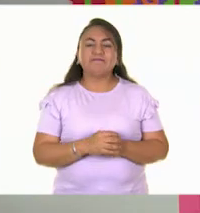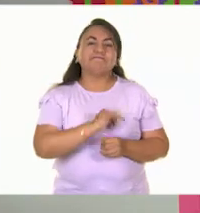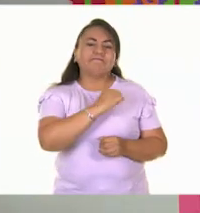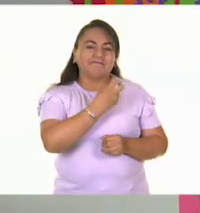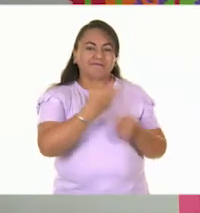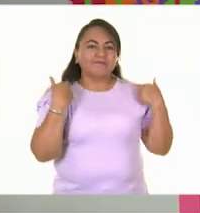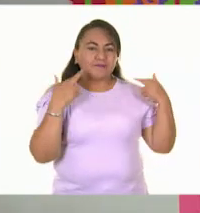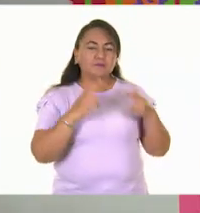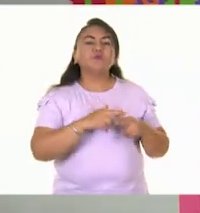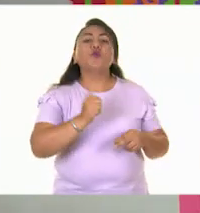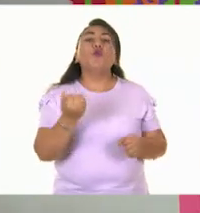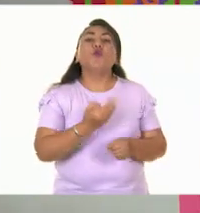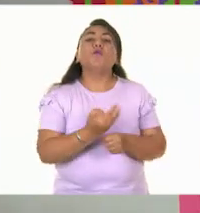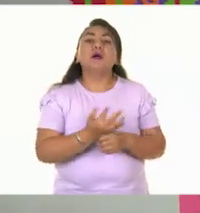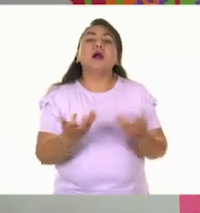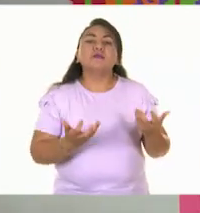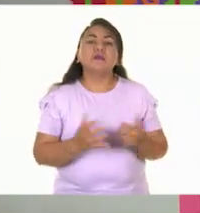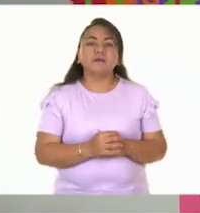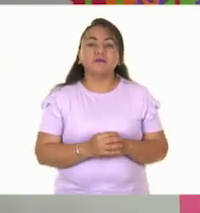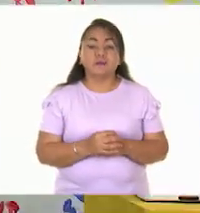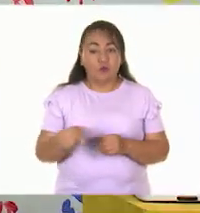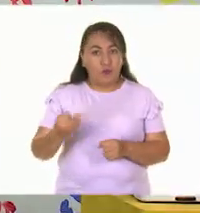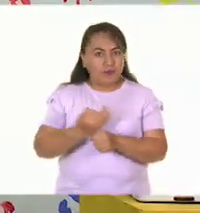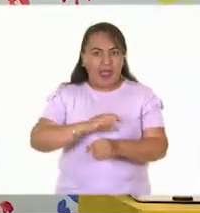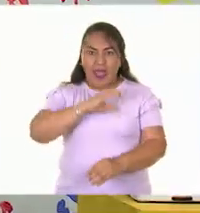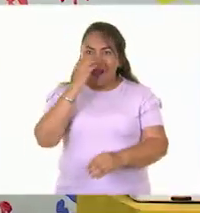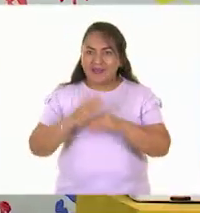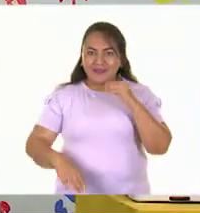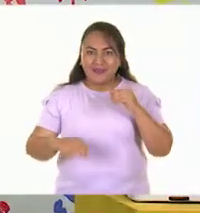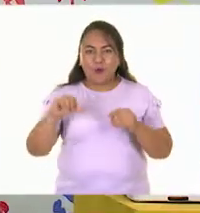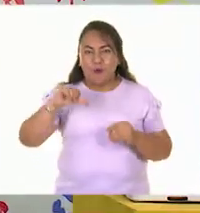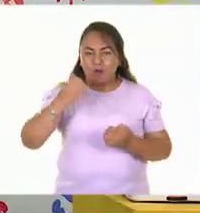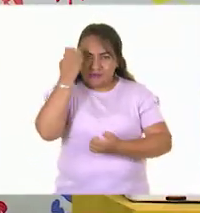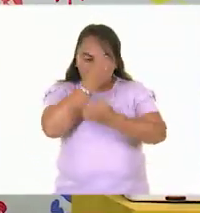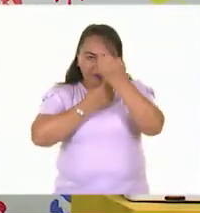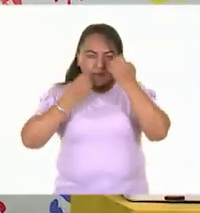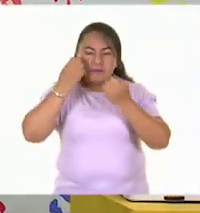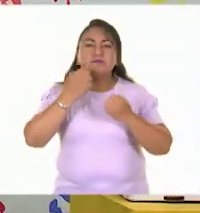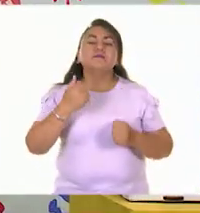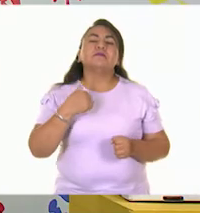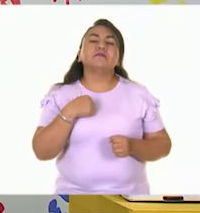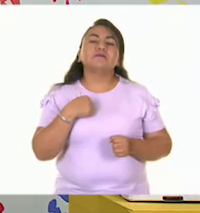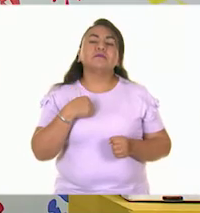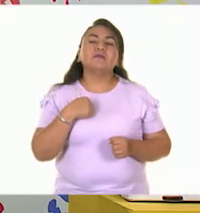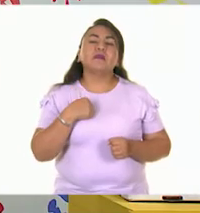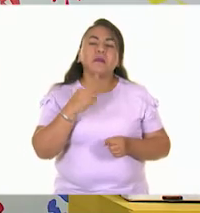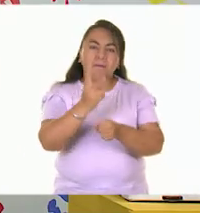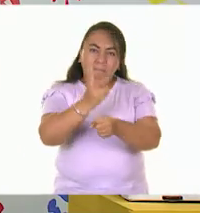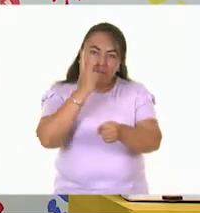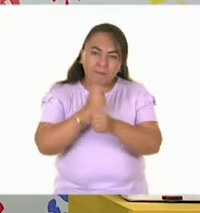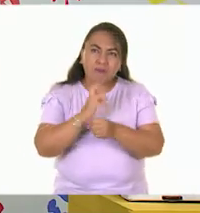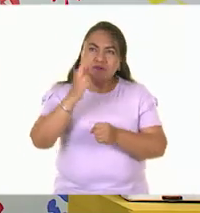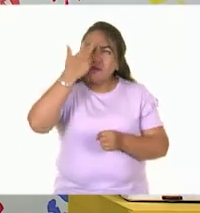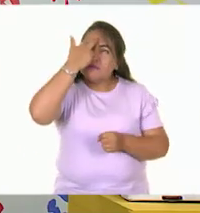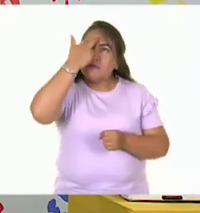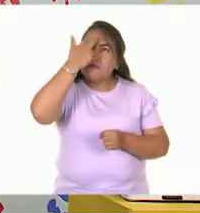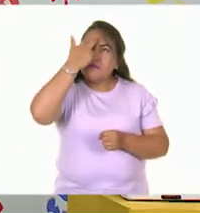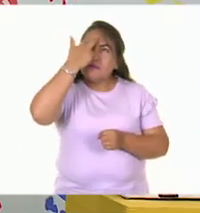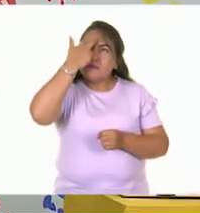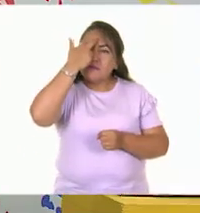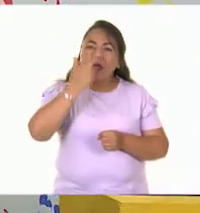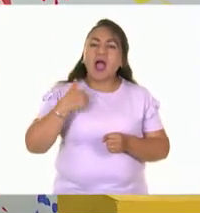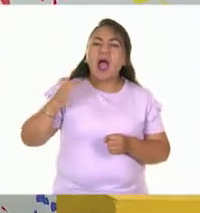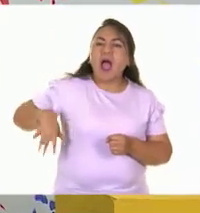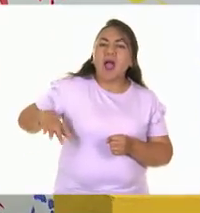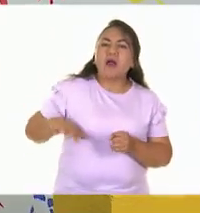¿qué más vamos a hacer? Bueno, pues para terminar con nuestra evaluación, les invito a recordar cómo se sentían al